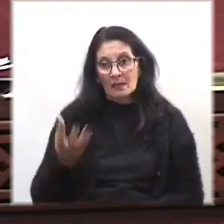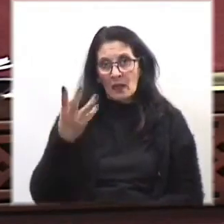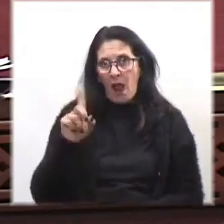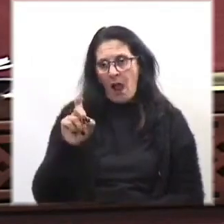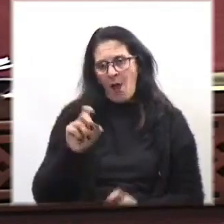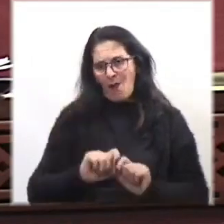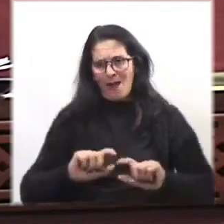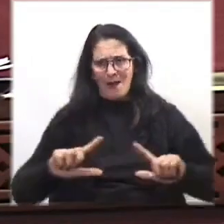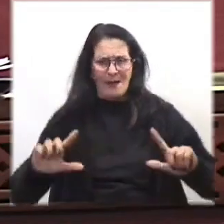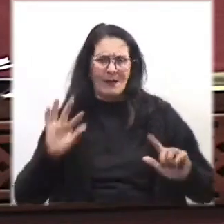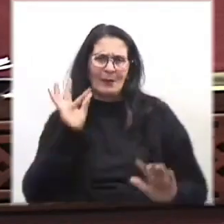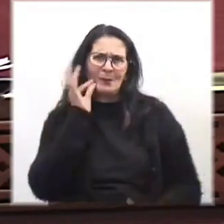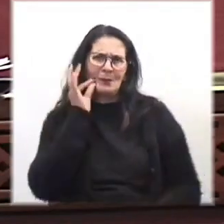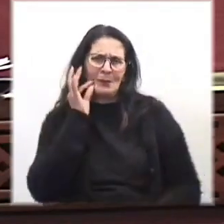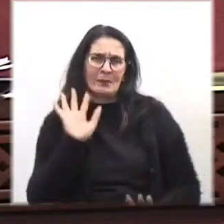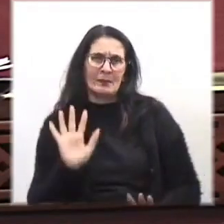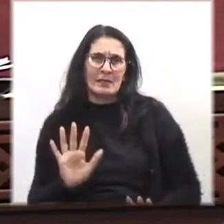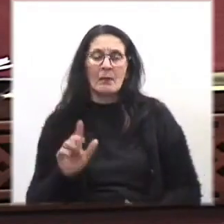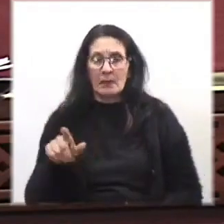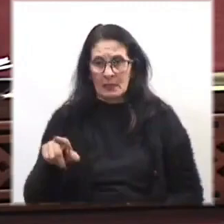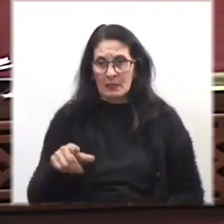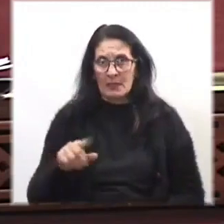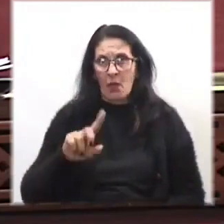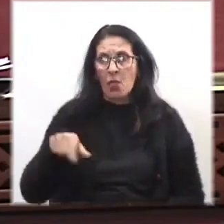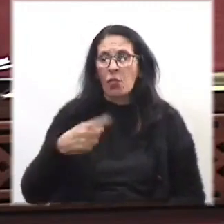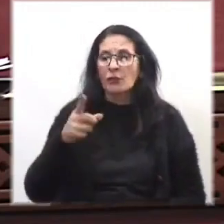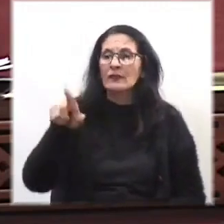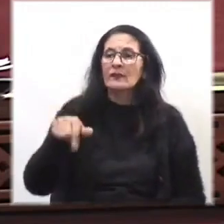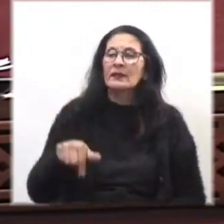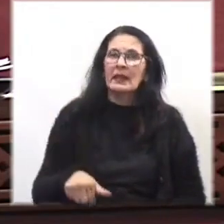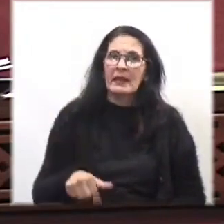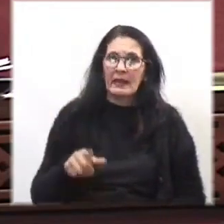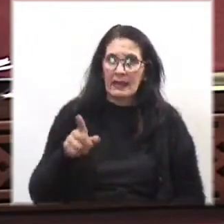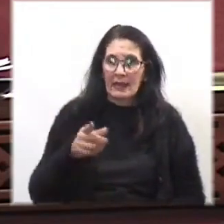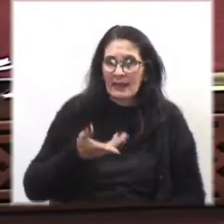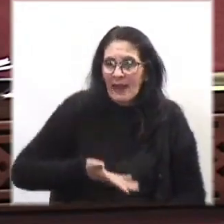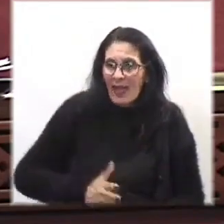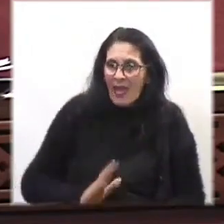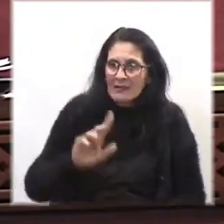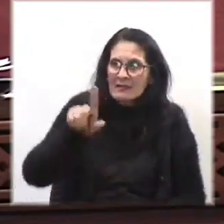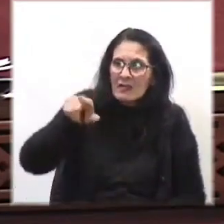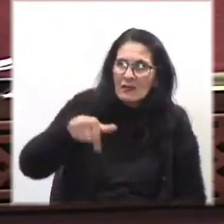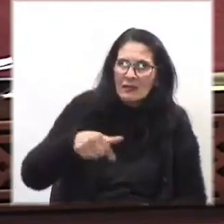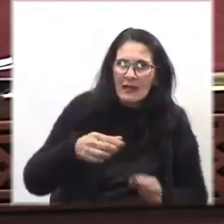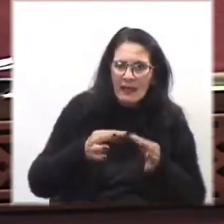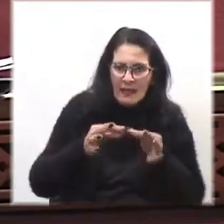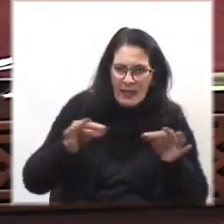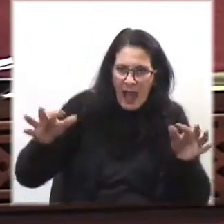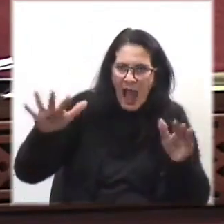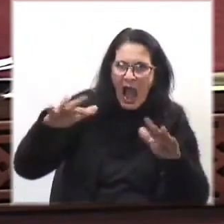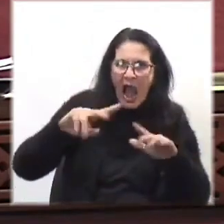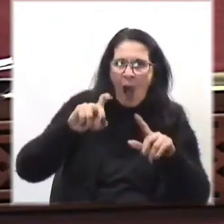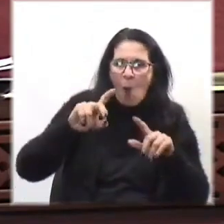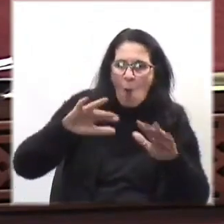agua es maravillosa. Yo estuve también donde nace, es difícil encontrar donde nace, porque son varios hilitos de agua,